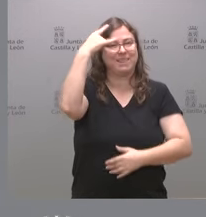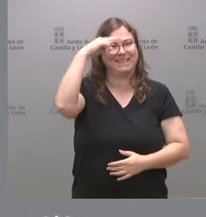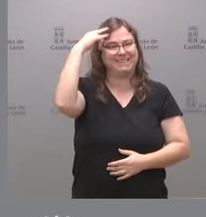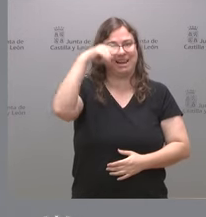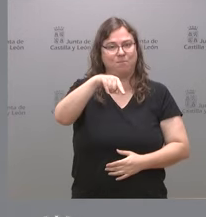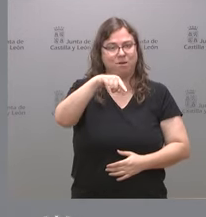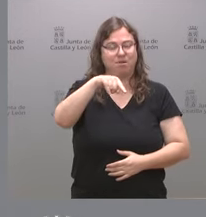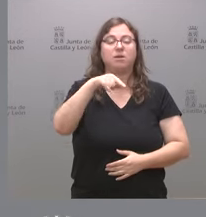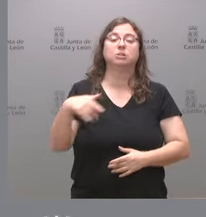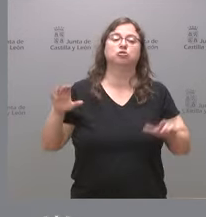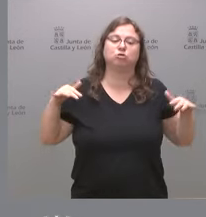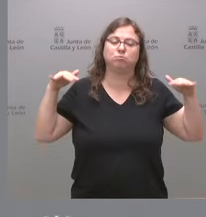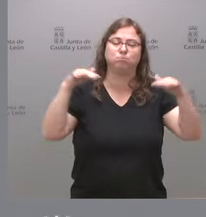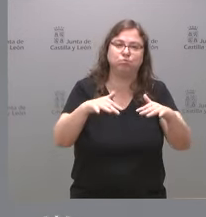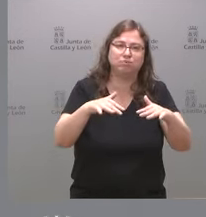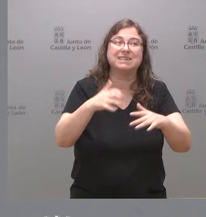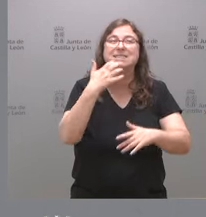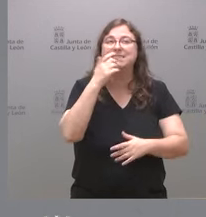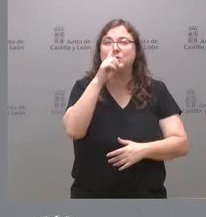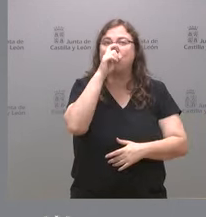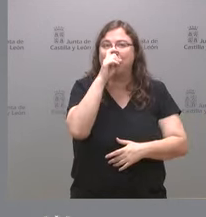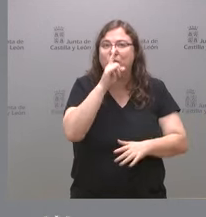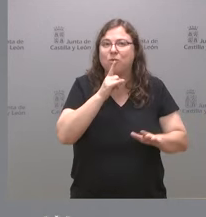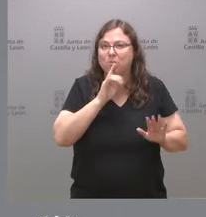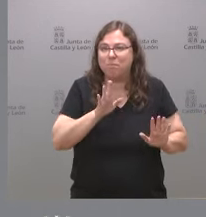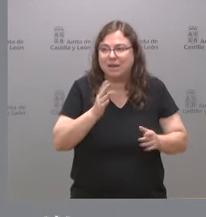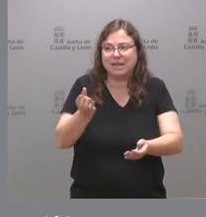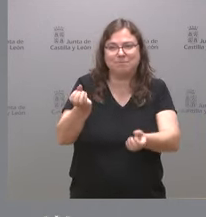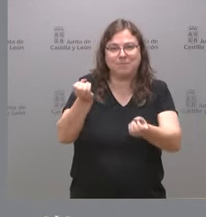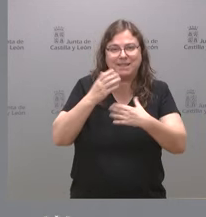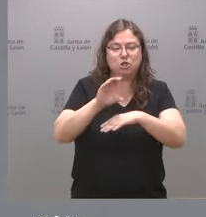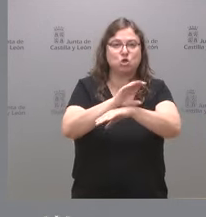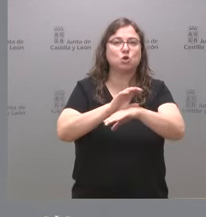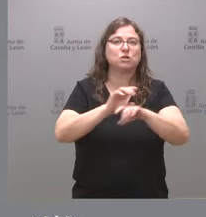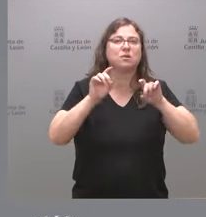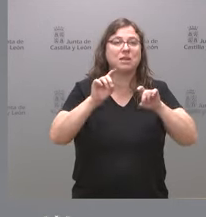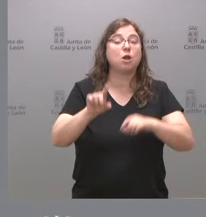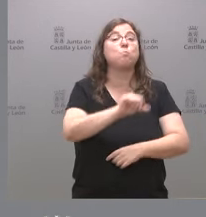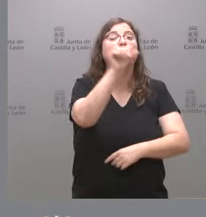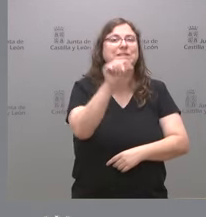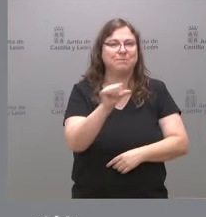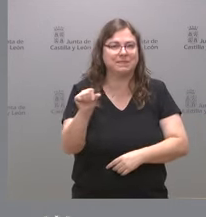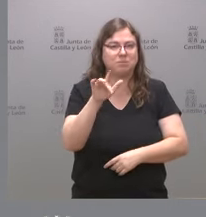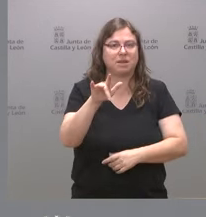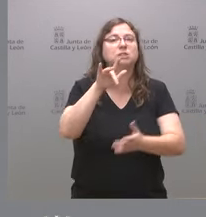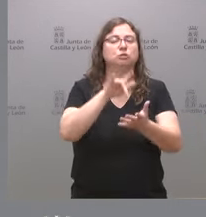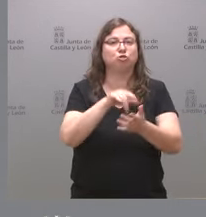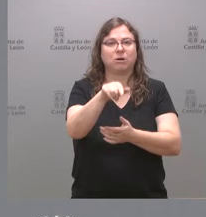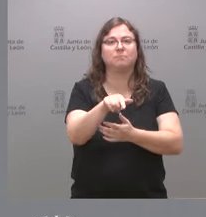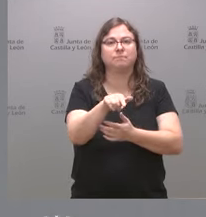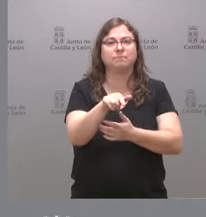comunidades autónomas y si no recuerdo mal por lo que me transmitía la consejera de Educación es la próxima semana cuando se va a hacer esta